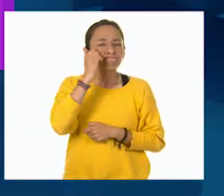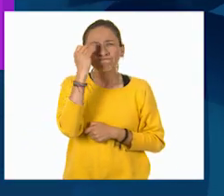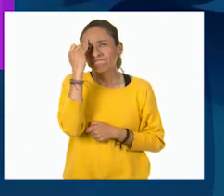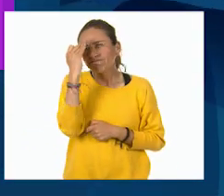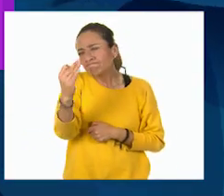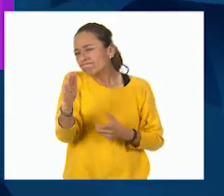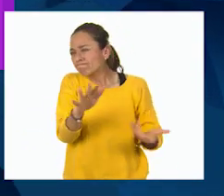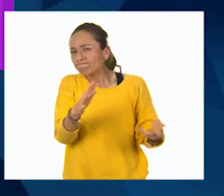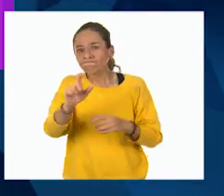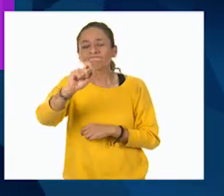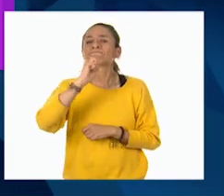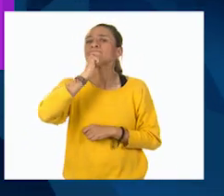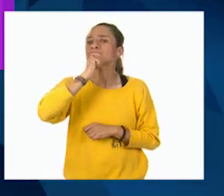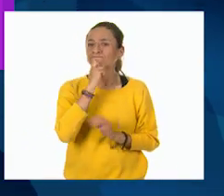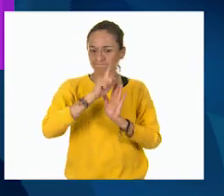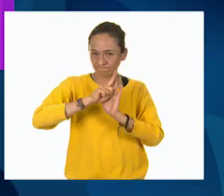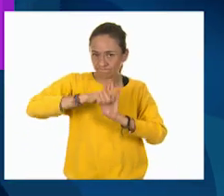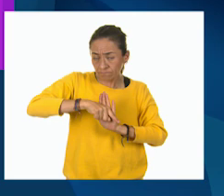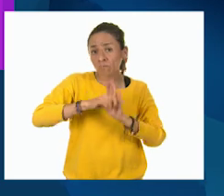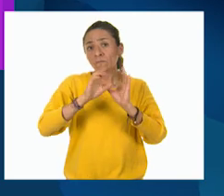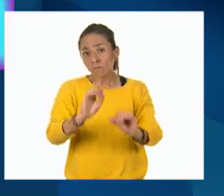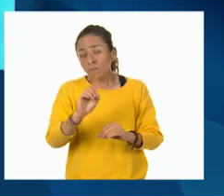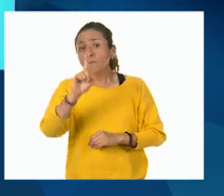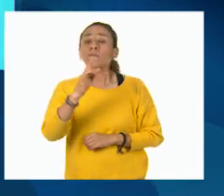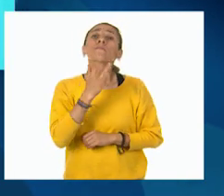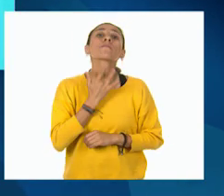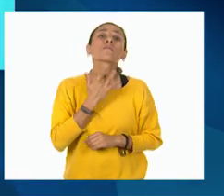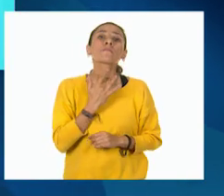aplica desinfectante a base de agua y alcohol.